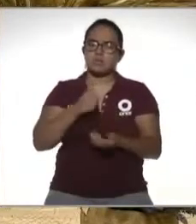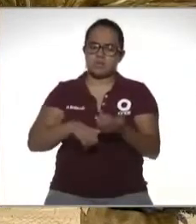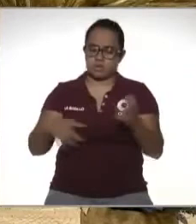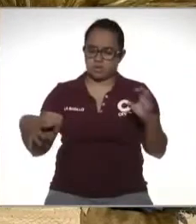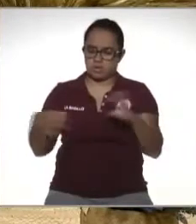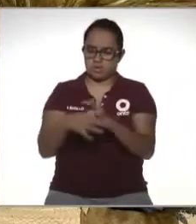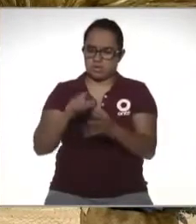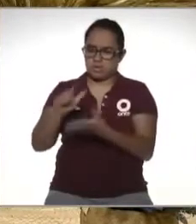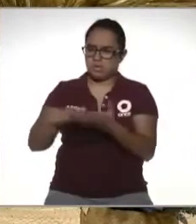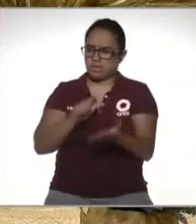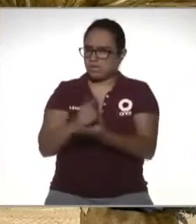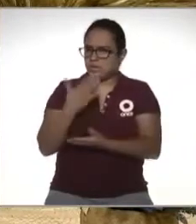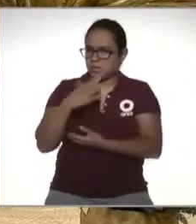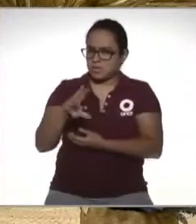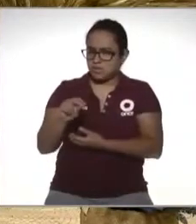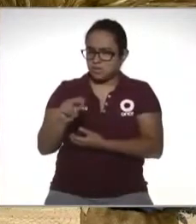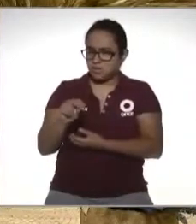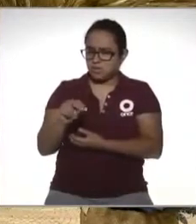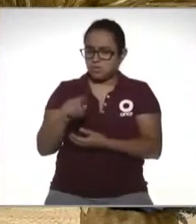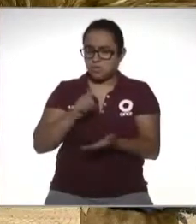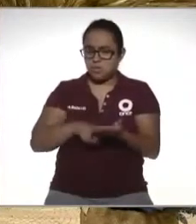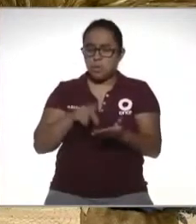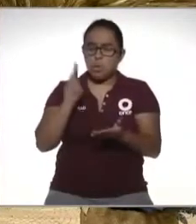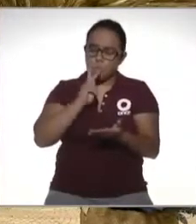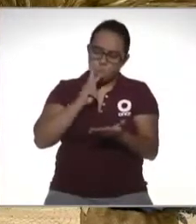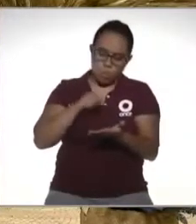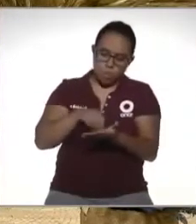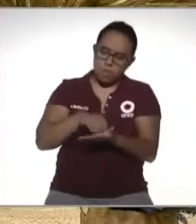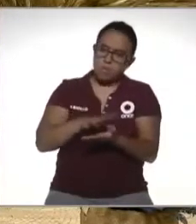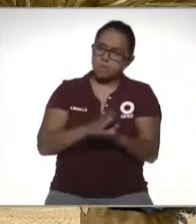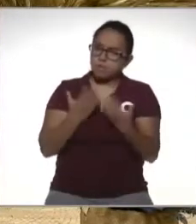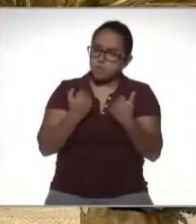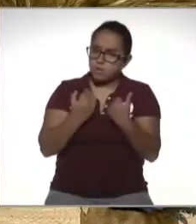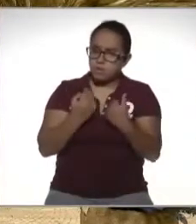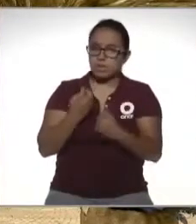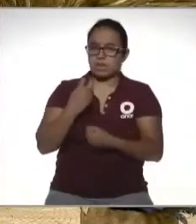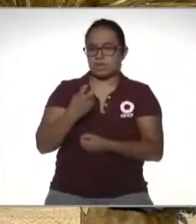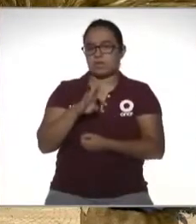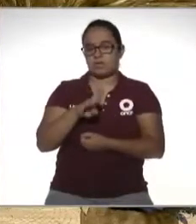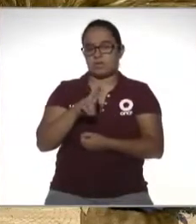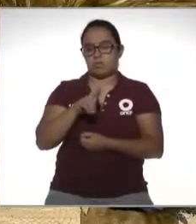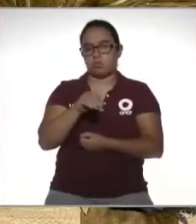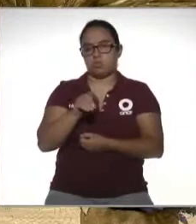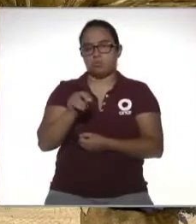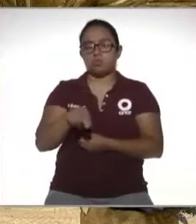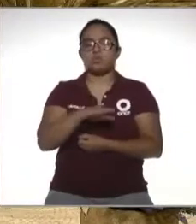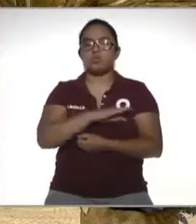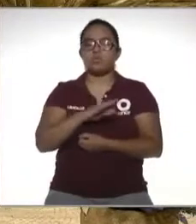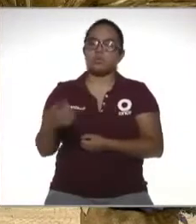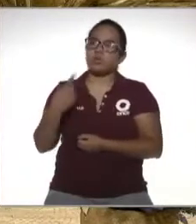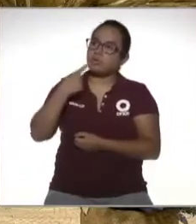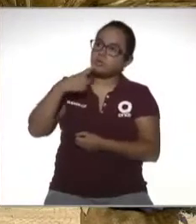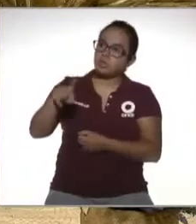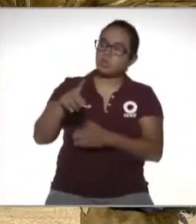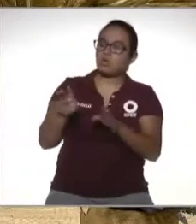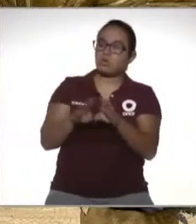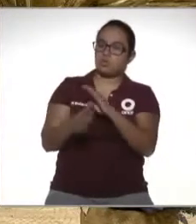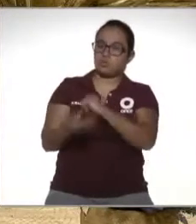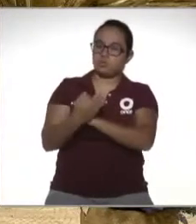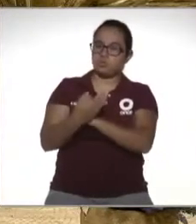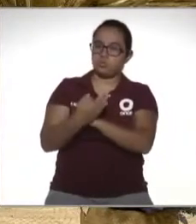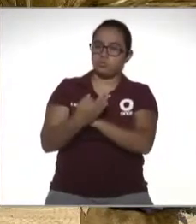a lo que señala la ley no está debidamente fundamentada y motivada a través de ese buzón tributario podemos presentar ese medio de defensa